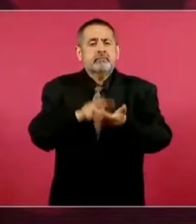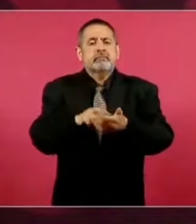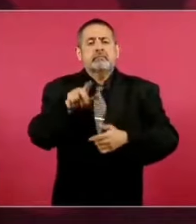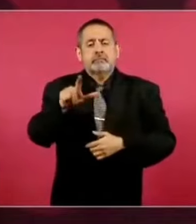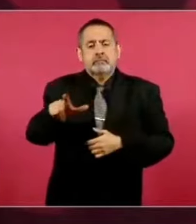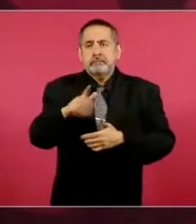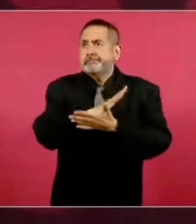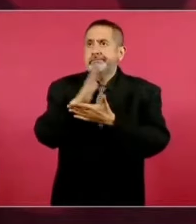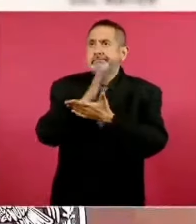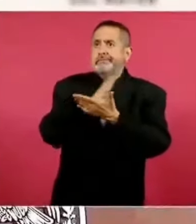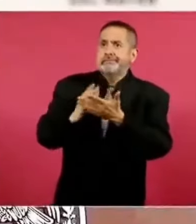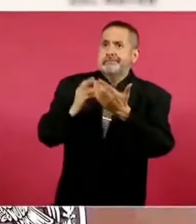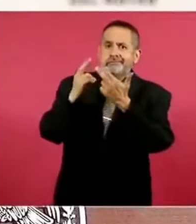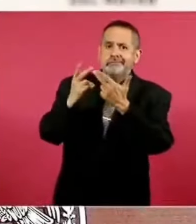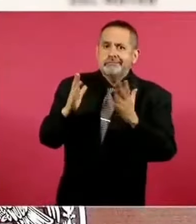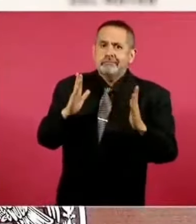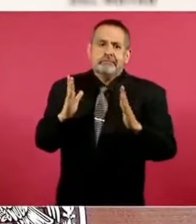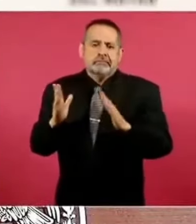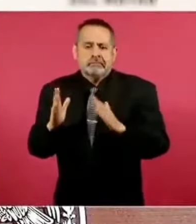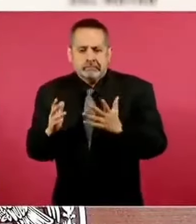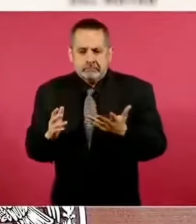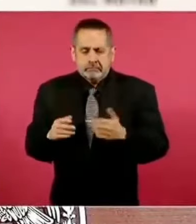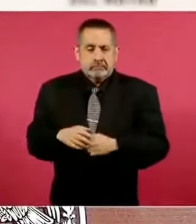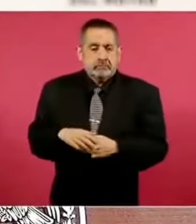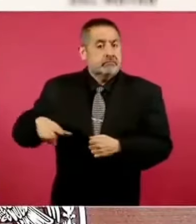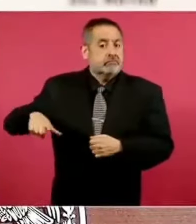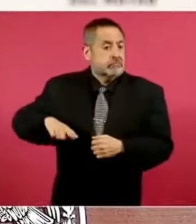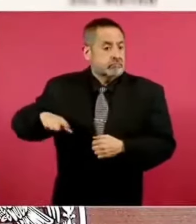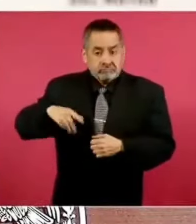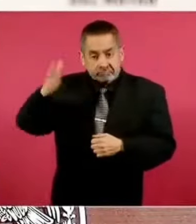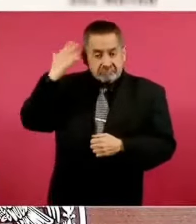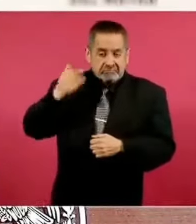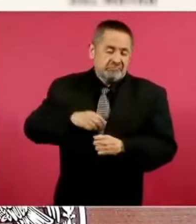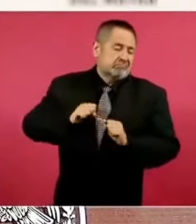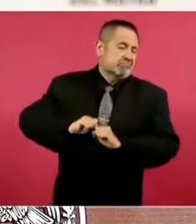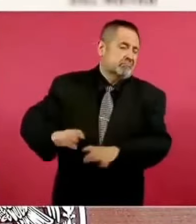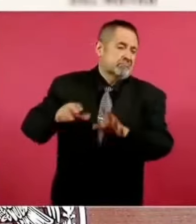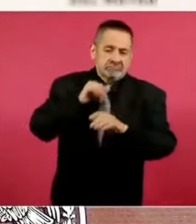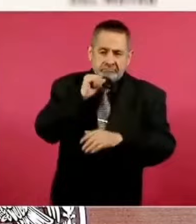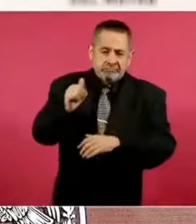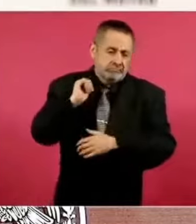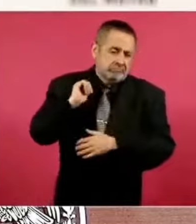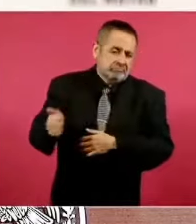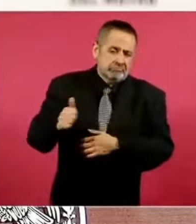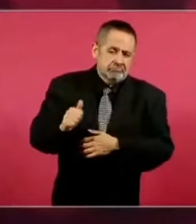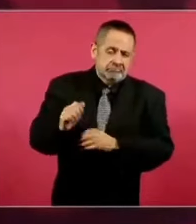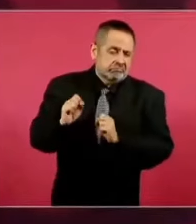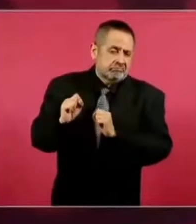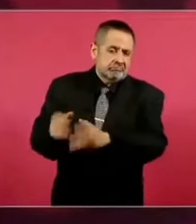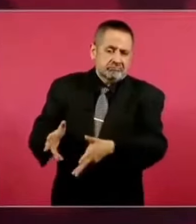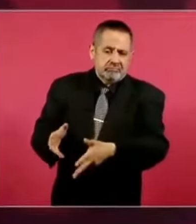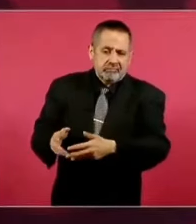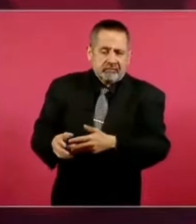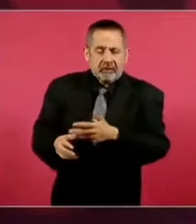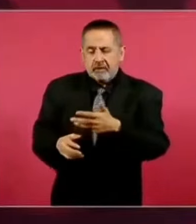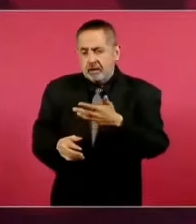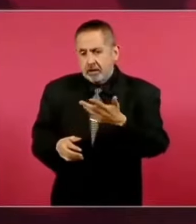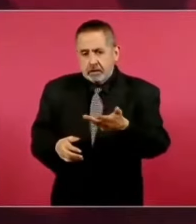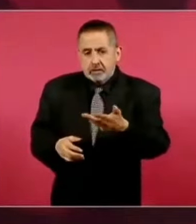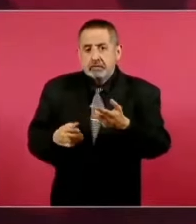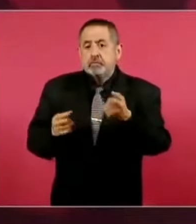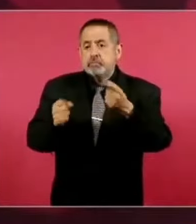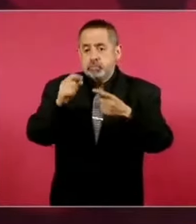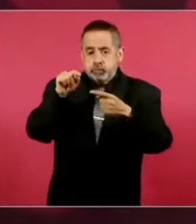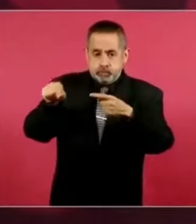la 25, y también San Alejandro. Y el gobierno no hizo absolutamente nada en aquel momento. Los dejó así, incluso en algunos